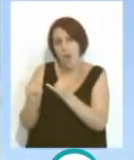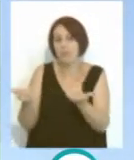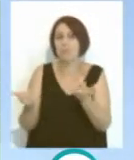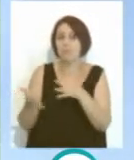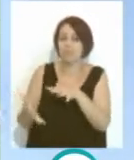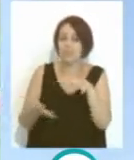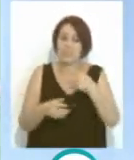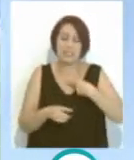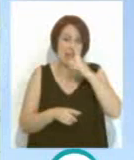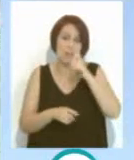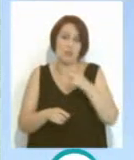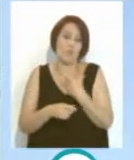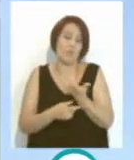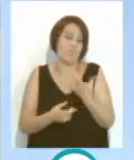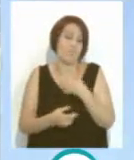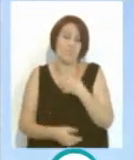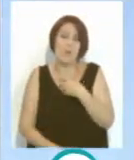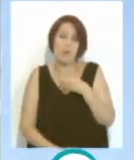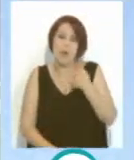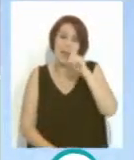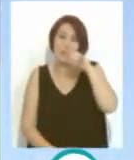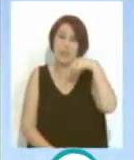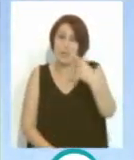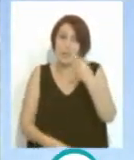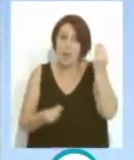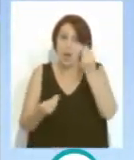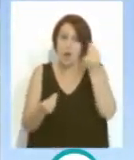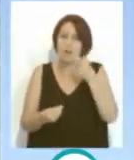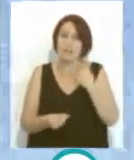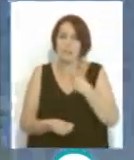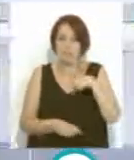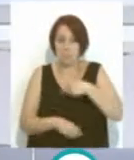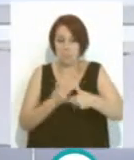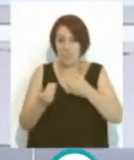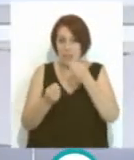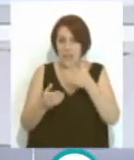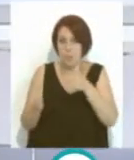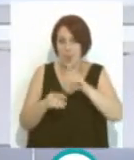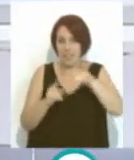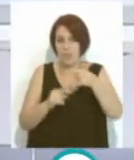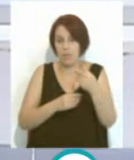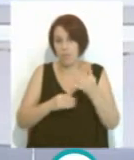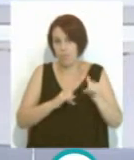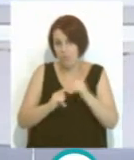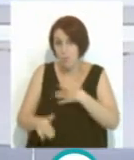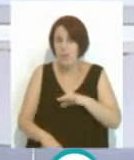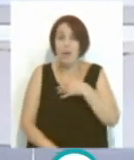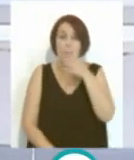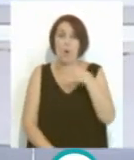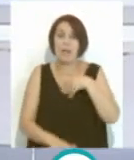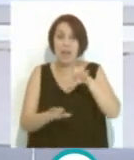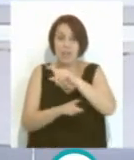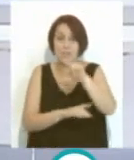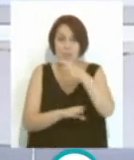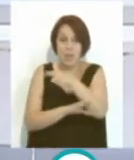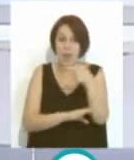No, parece que todo va bien y se prevé que para la temporada que viene se pueda disfrutar porque realmente un Cádiz en primera división,